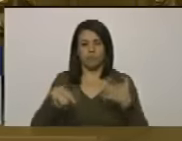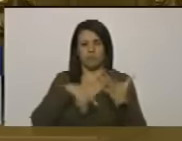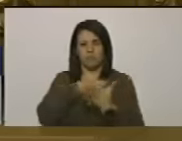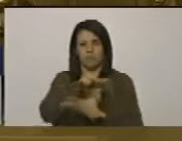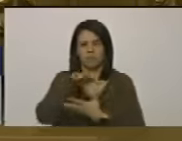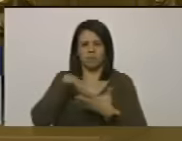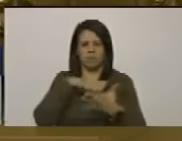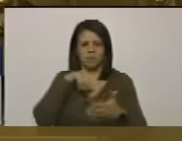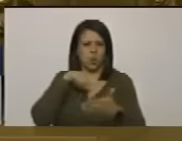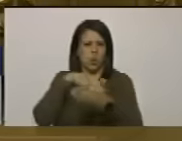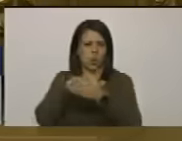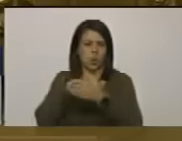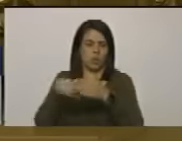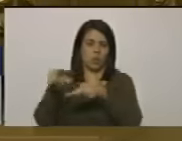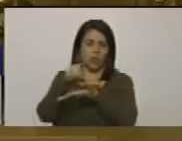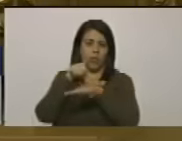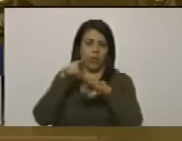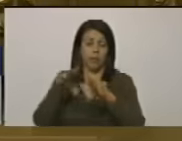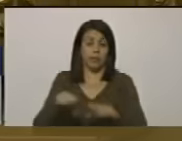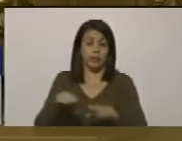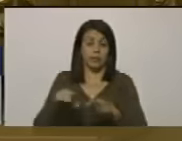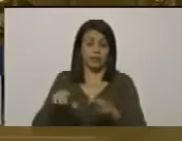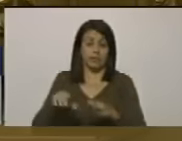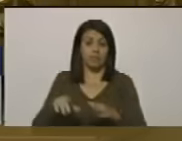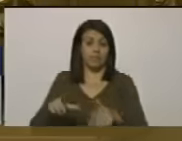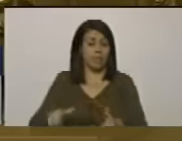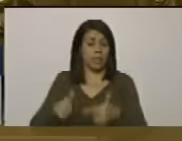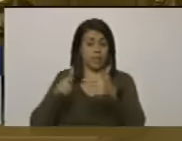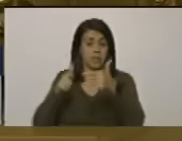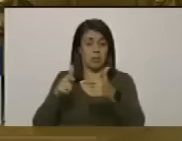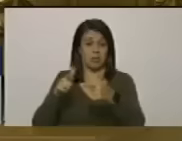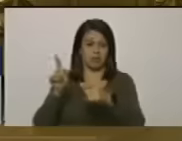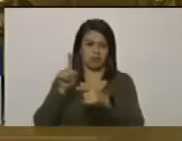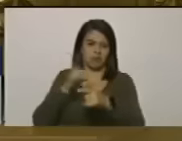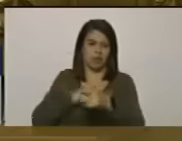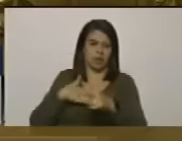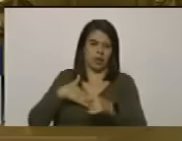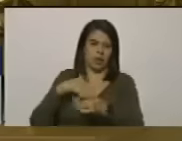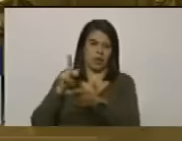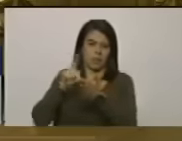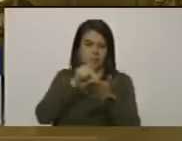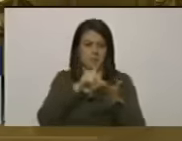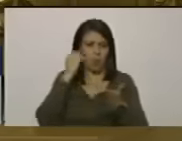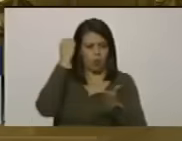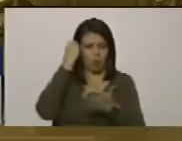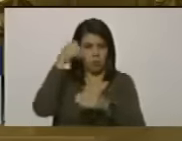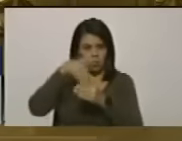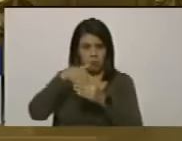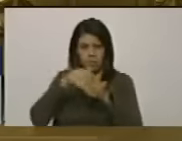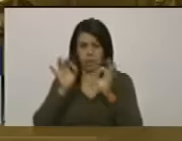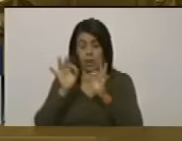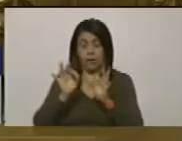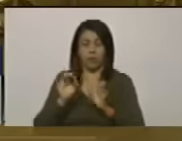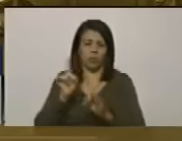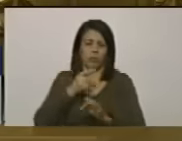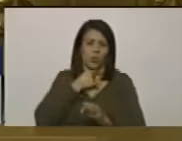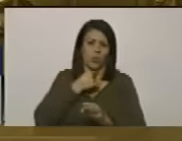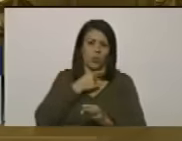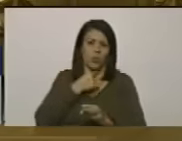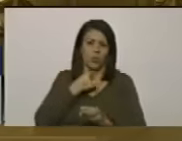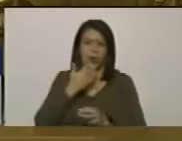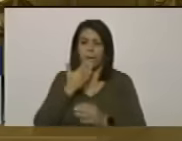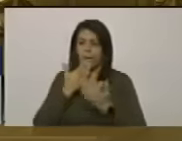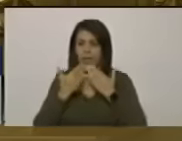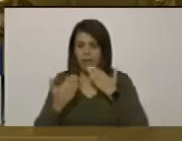enemigo de la extensión enemigo de estar